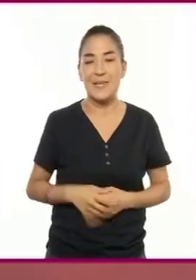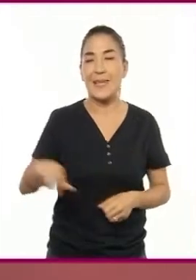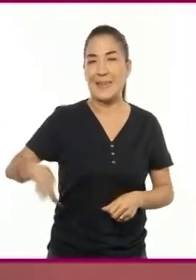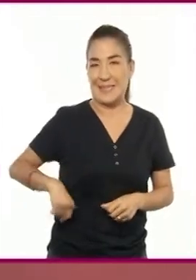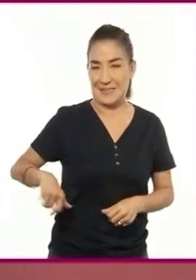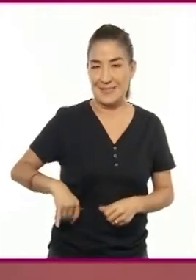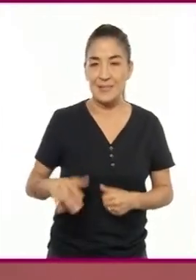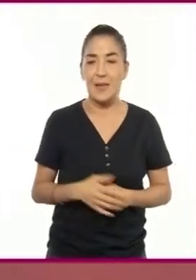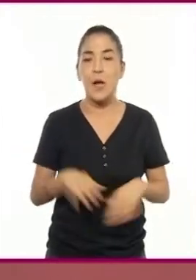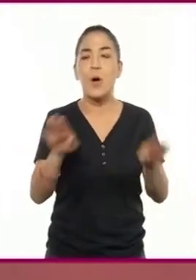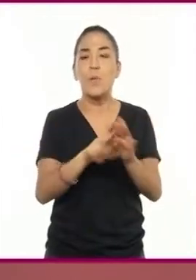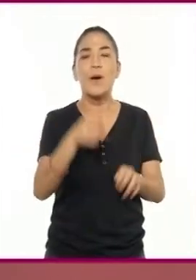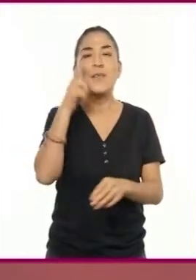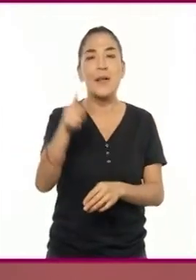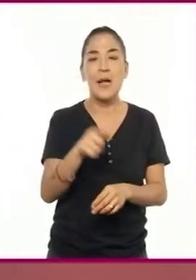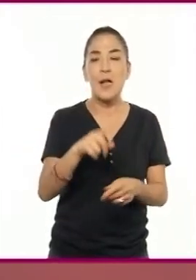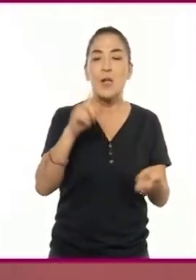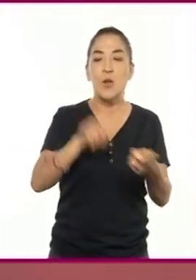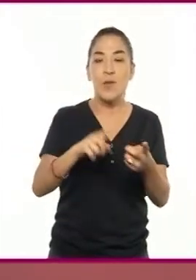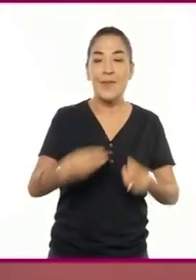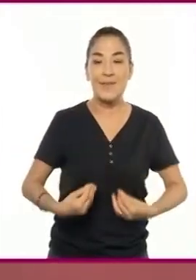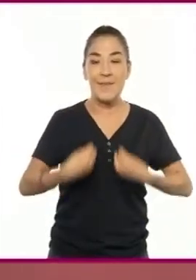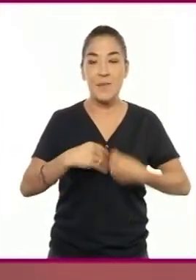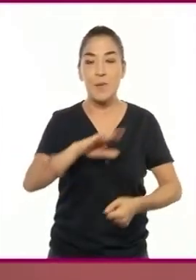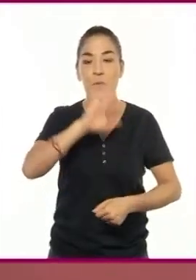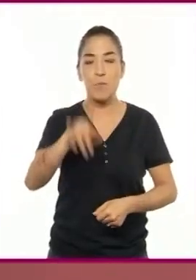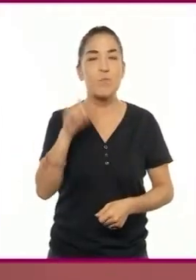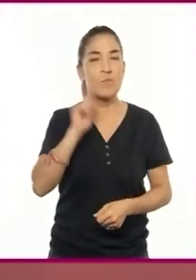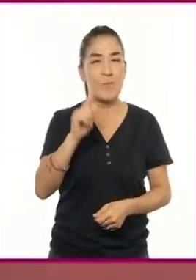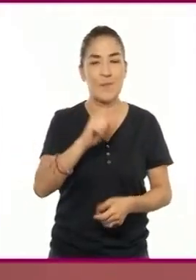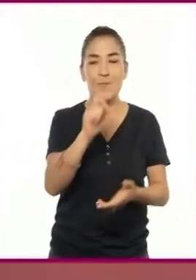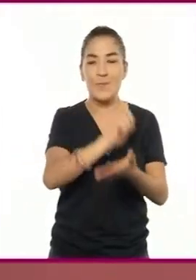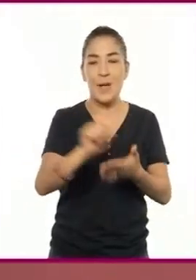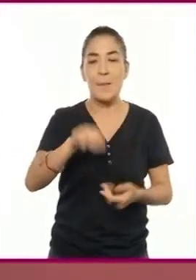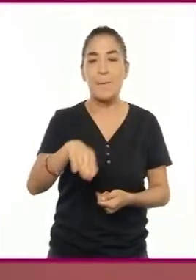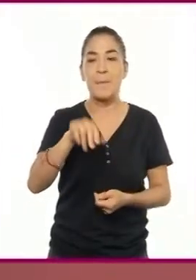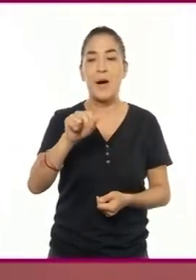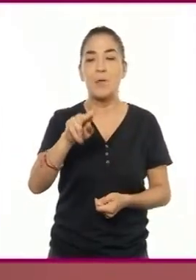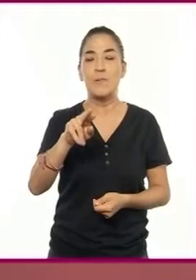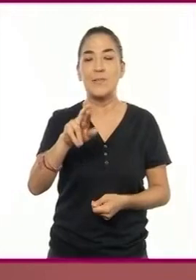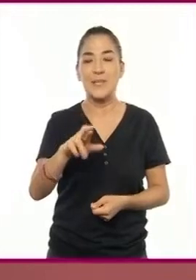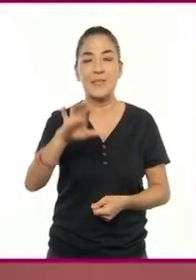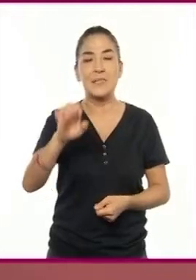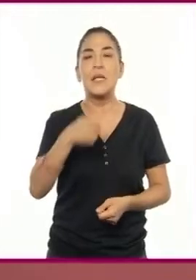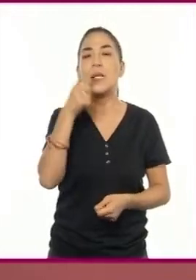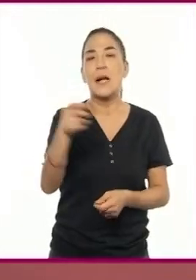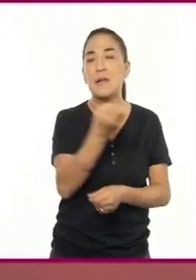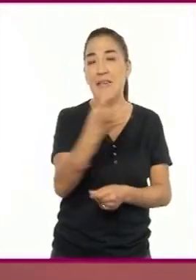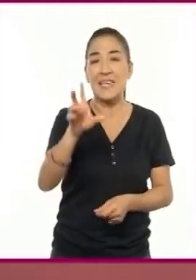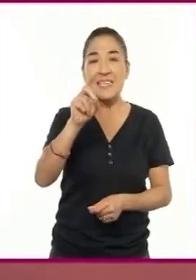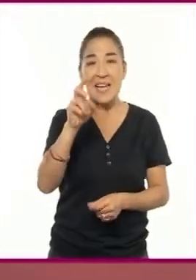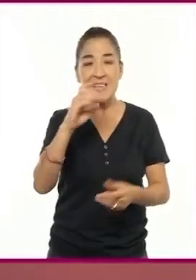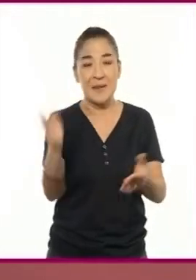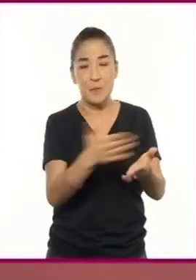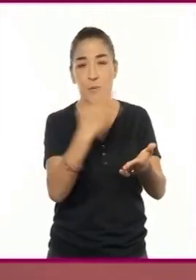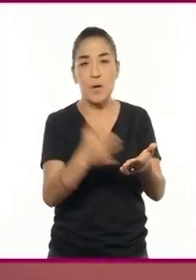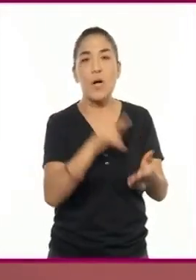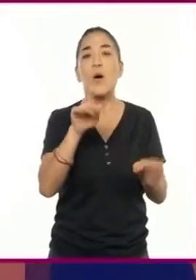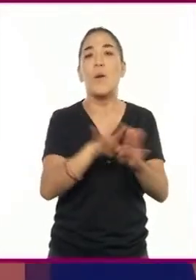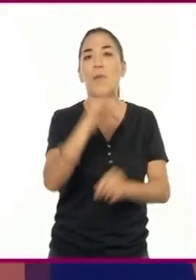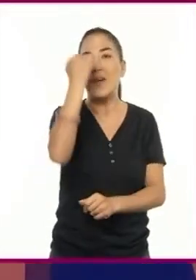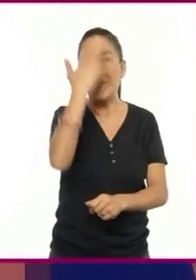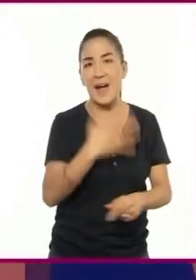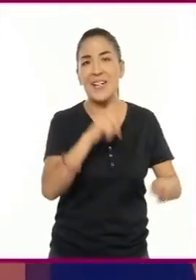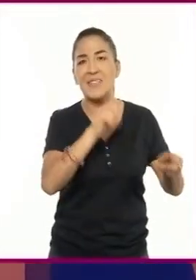ilustrado donde viven los monstruos de Maurice Sendak tiene aproximadamente 30 páginas y casi todo es ilustración.